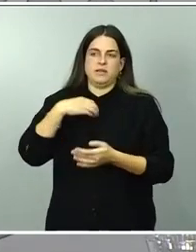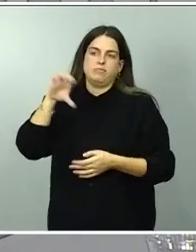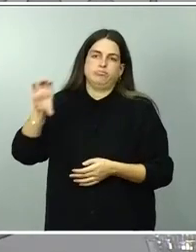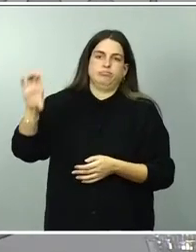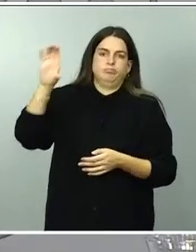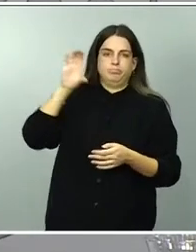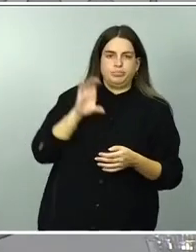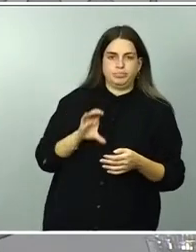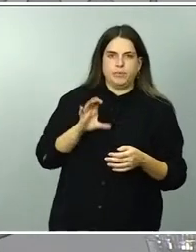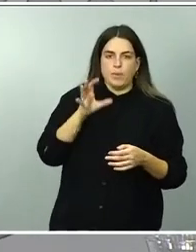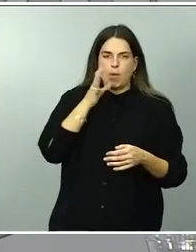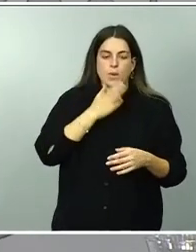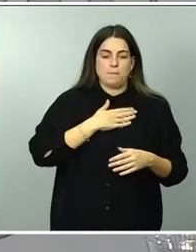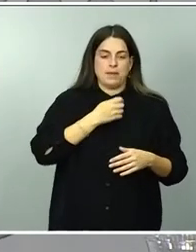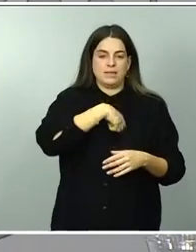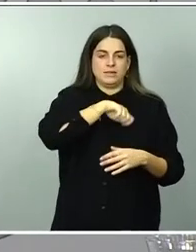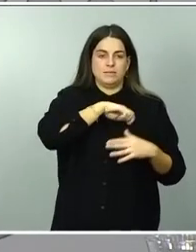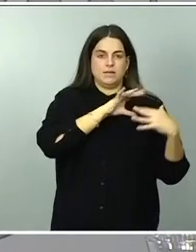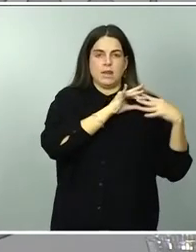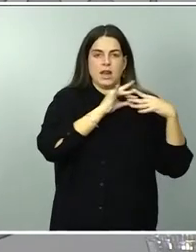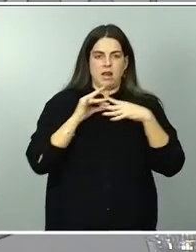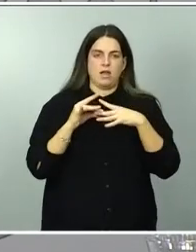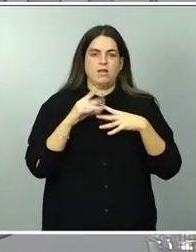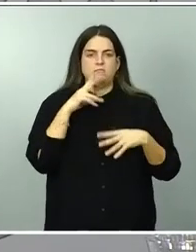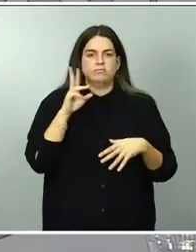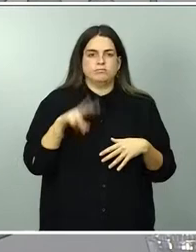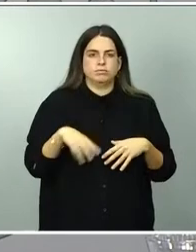liderazgo de nuestro país en la gestión de los mismos.